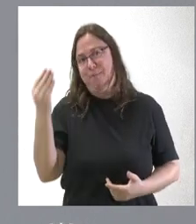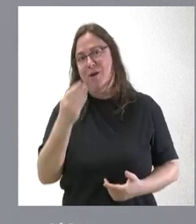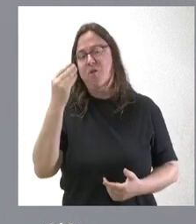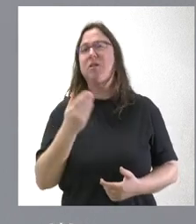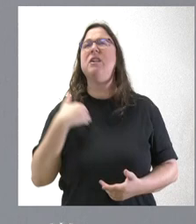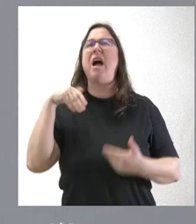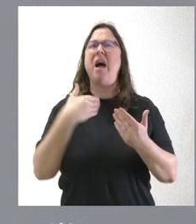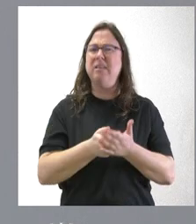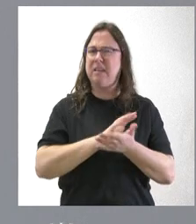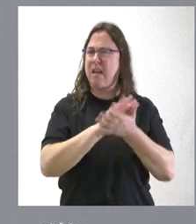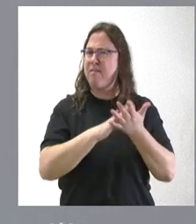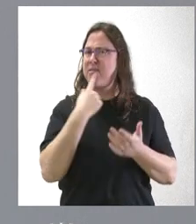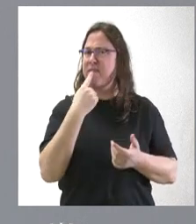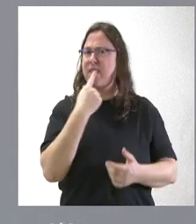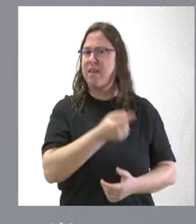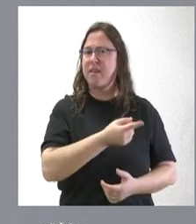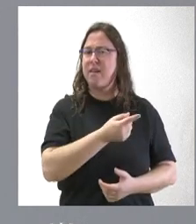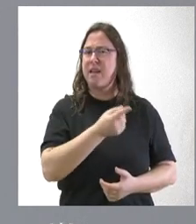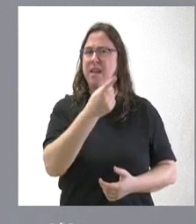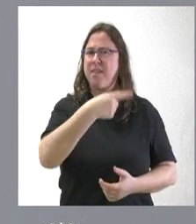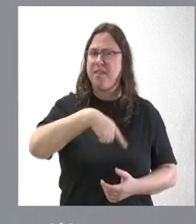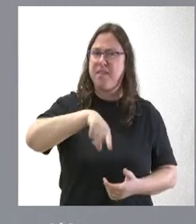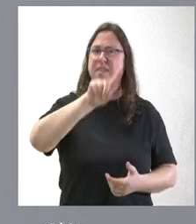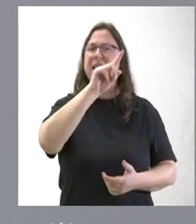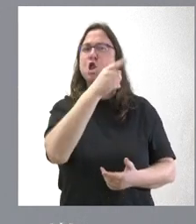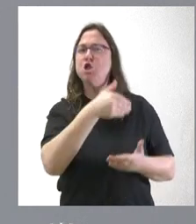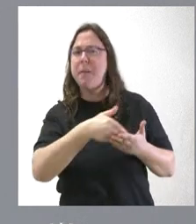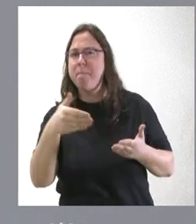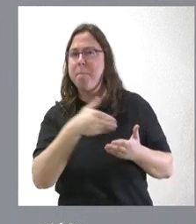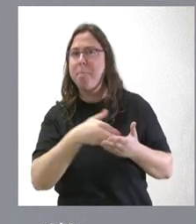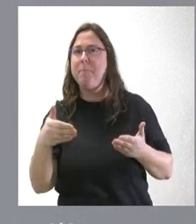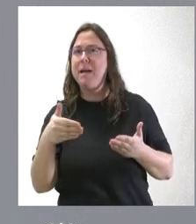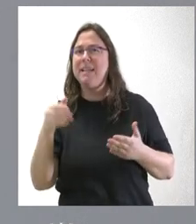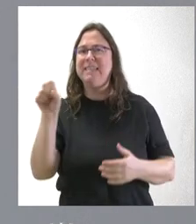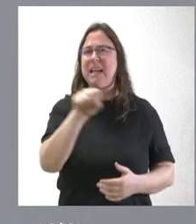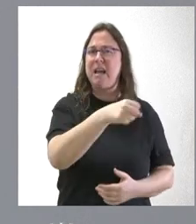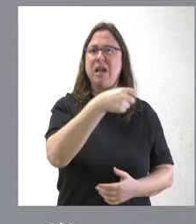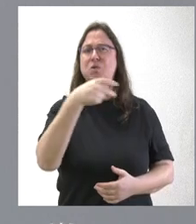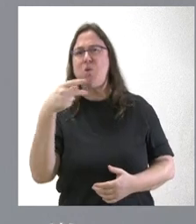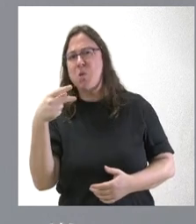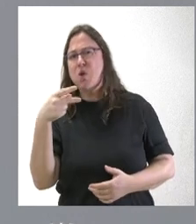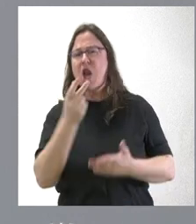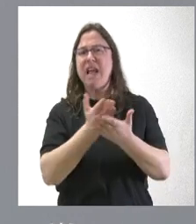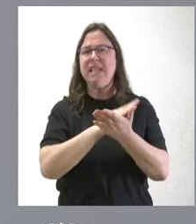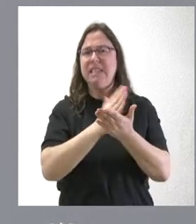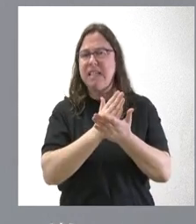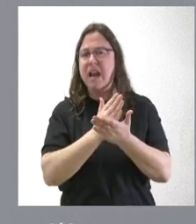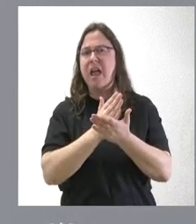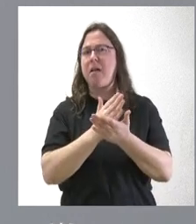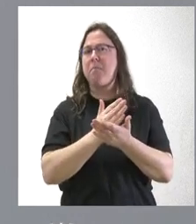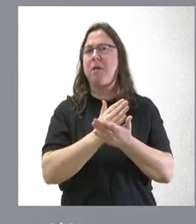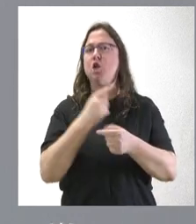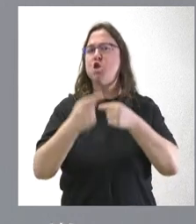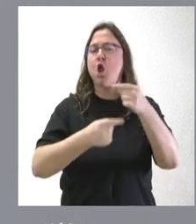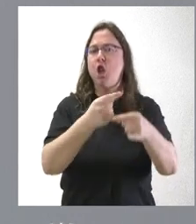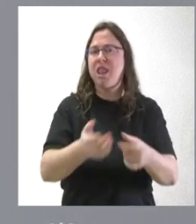llegó a hablar incluso de que había cientos de miles de resoluciones del SERLA o de mediaciones todos